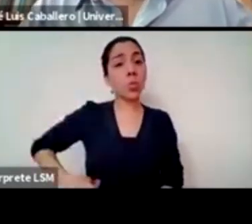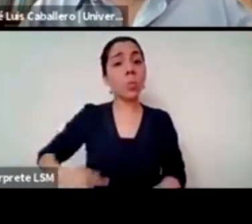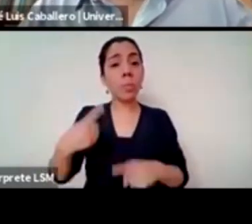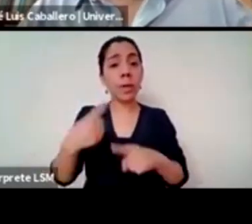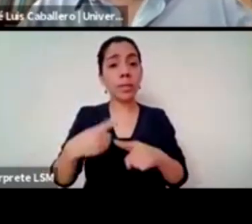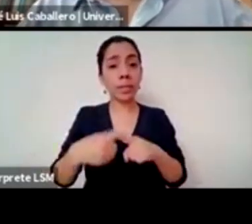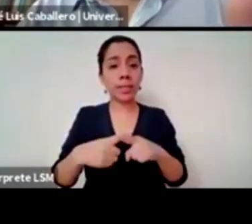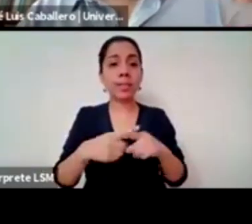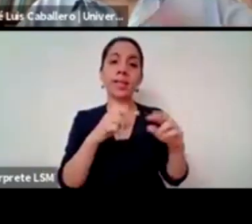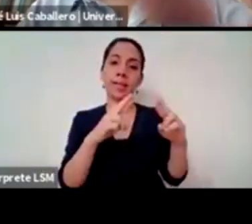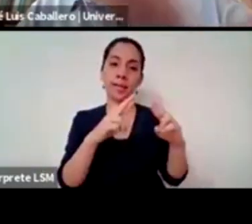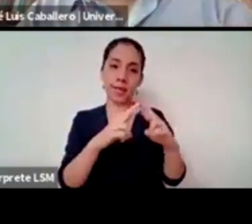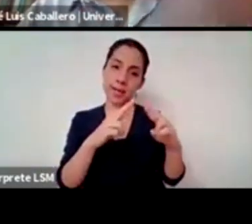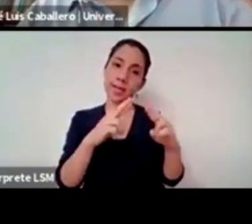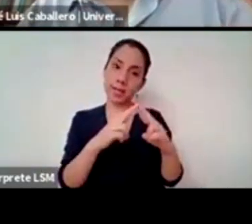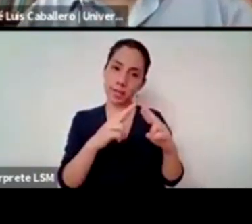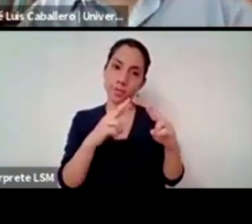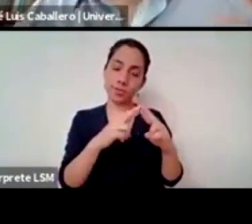gracias